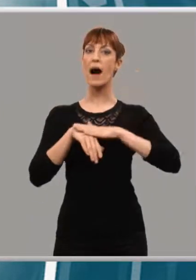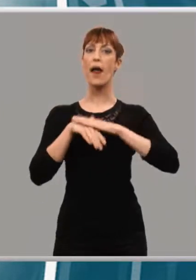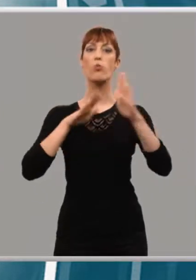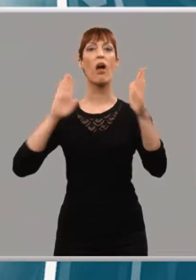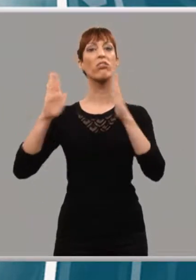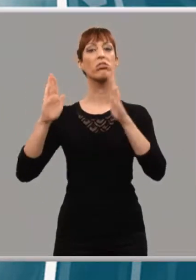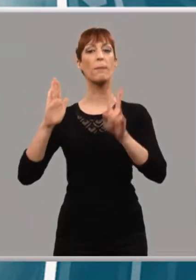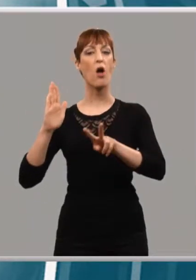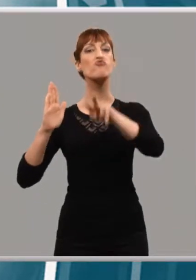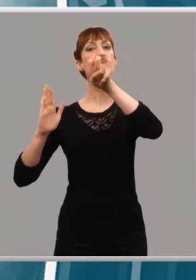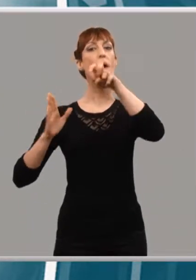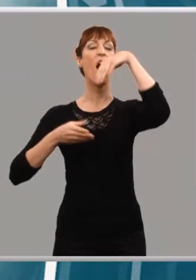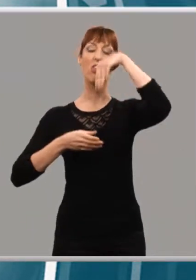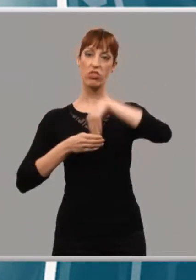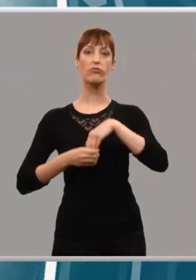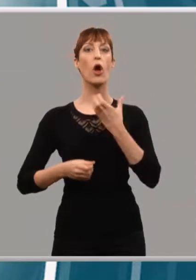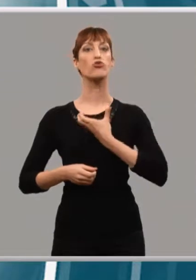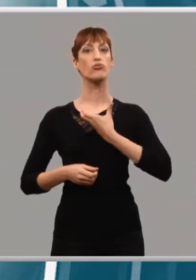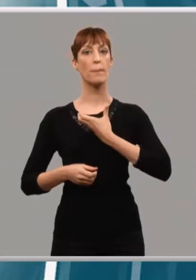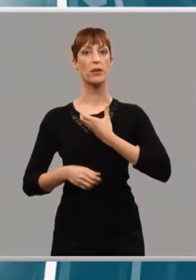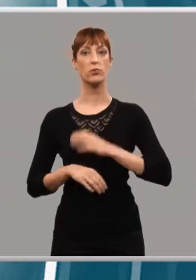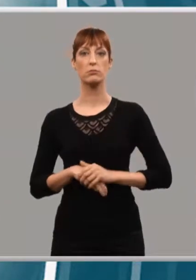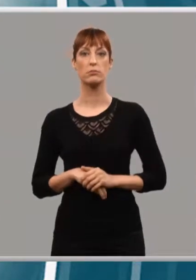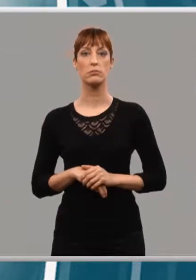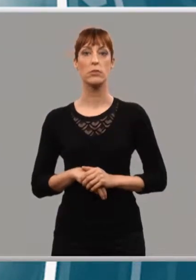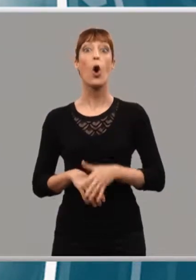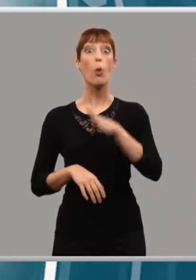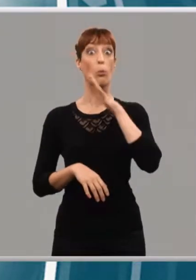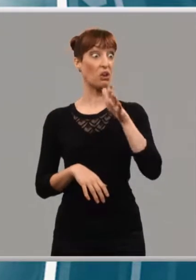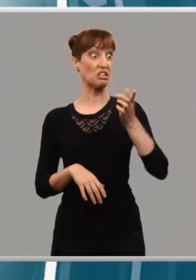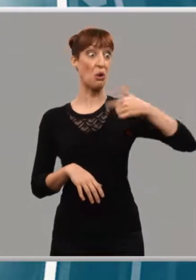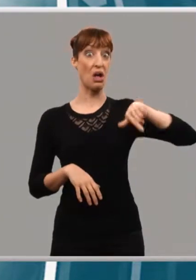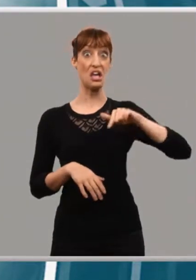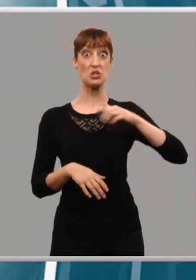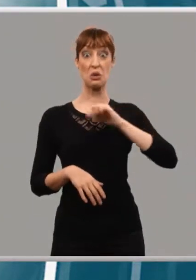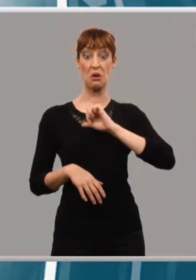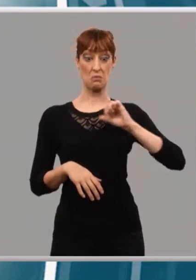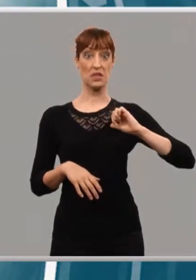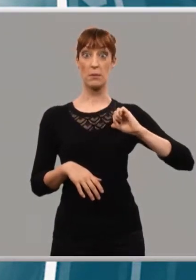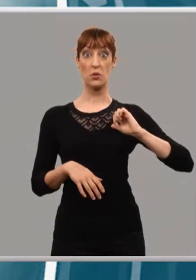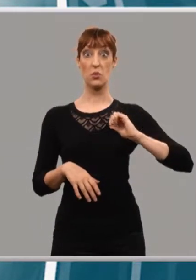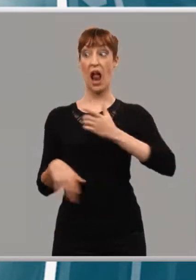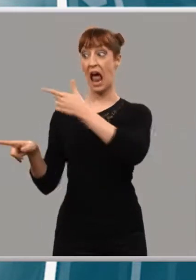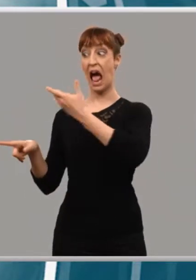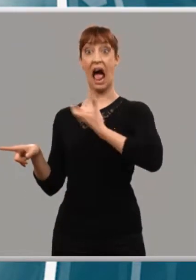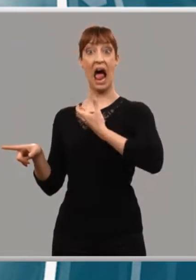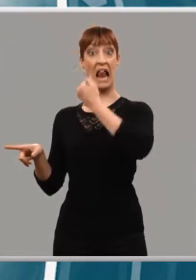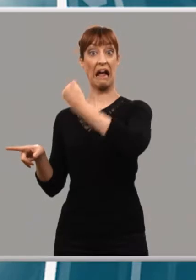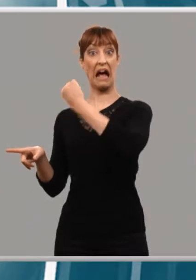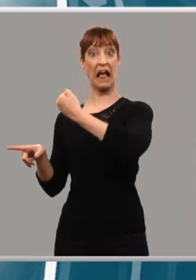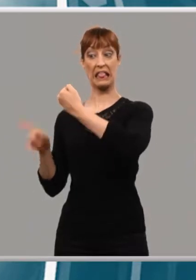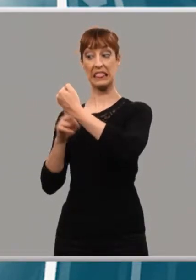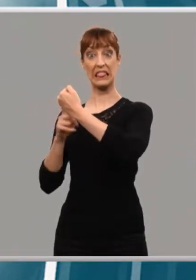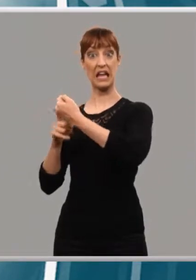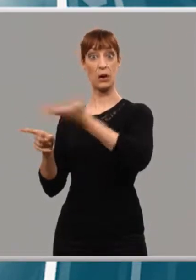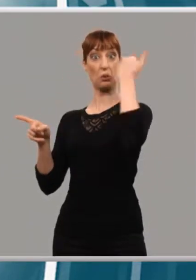en el Ayuntamiento de la localidad. Así justificaban ellos mismos el porqué al actual alcalde, cabeza de lista y vencedor de las